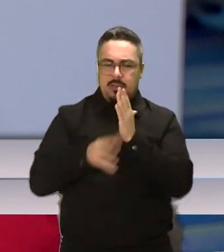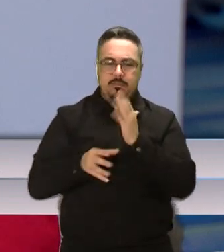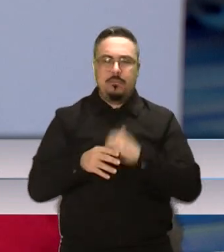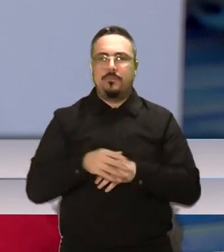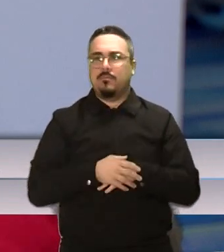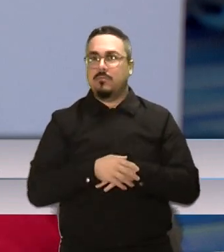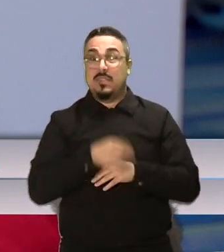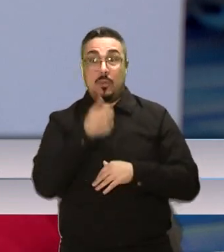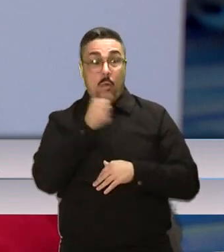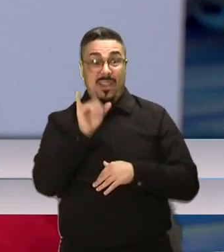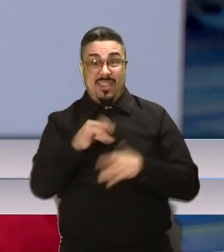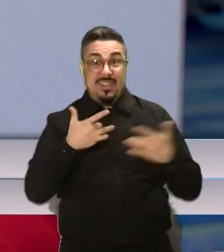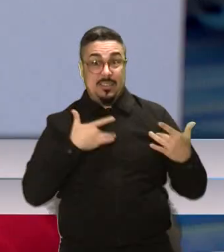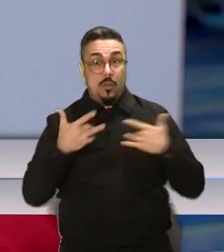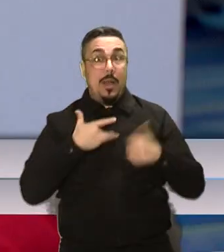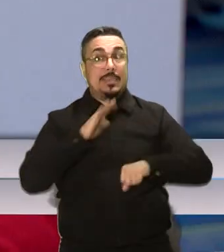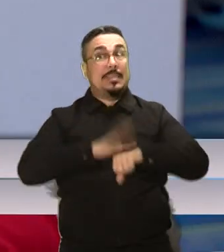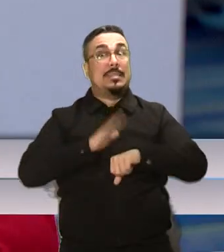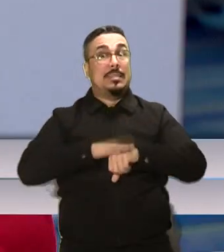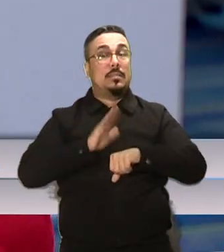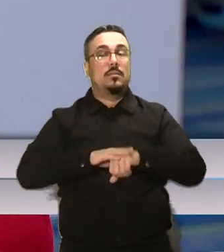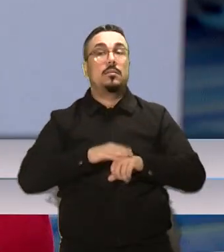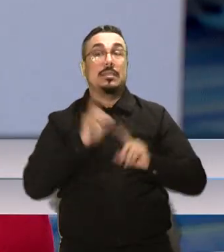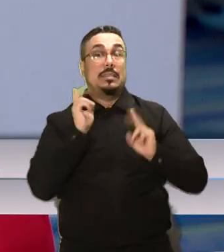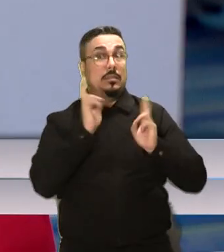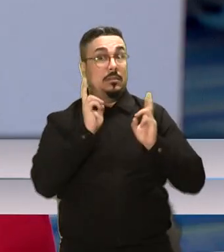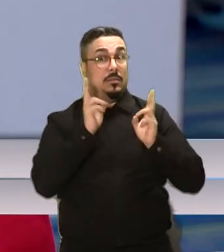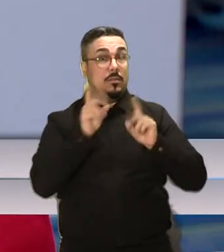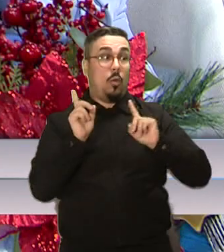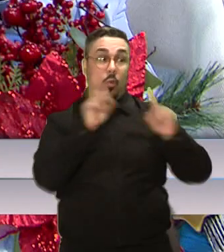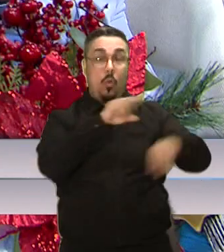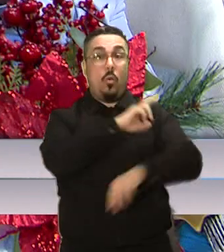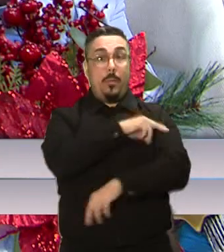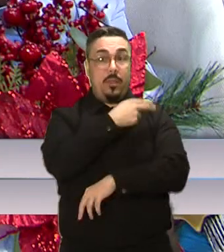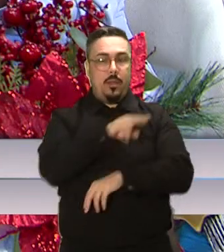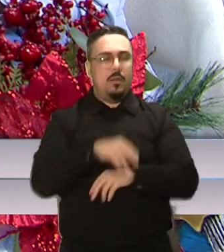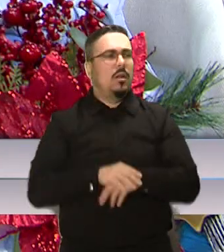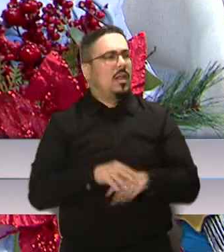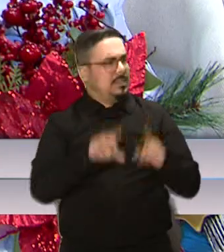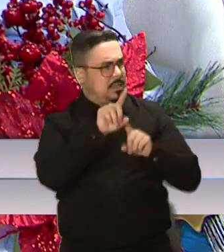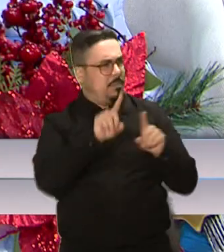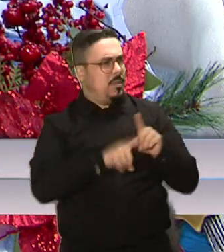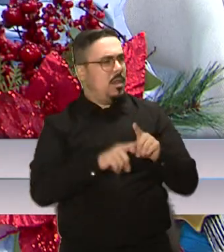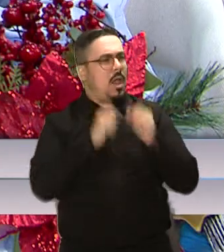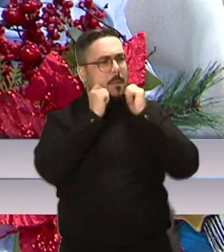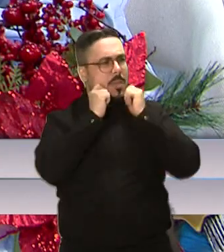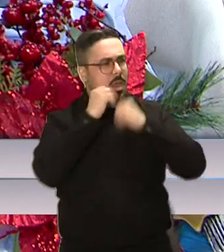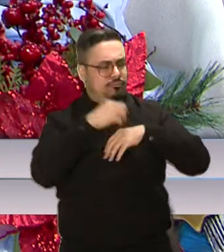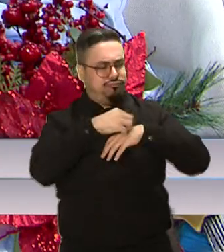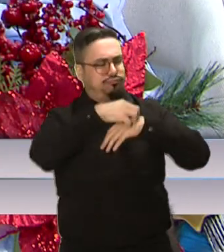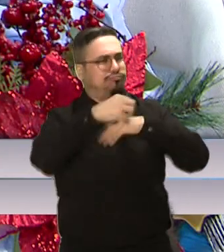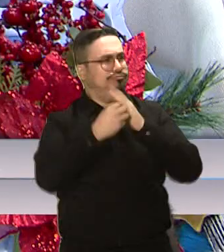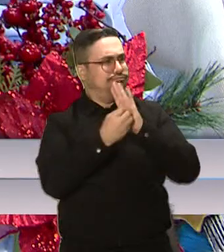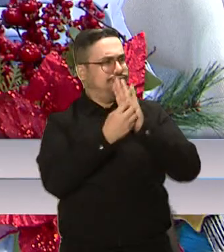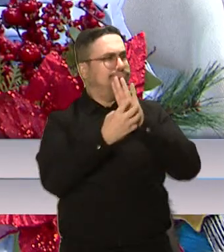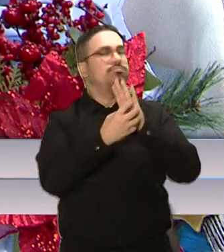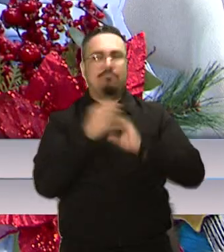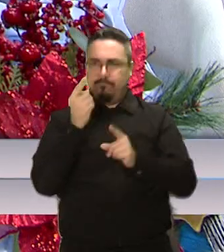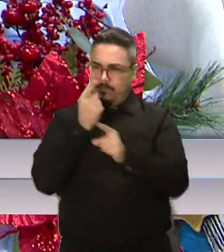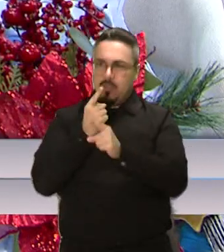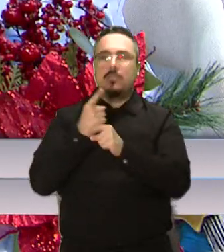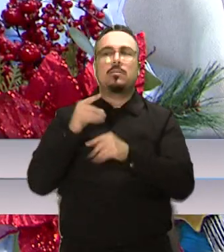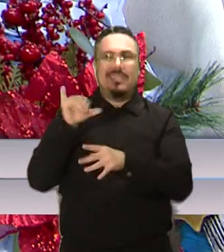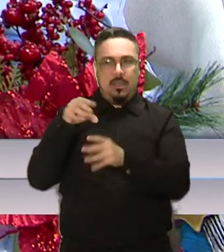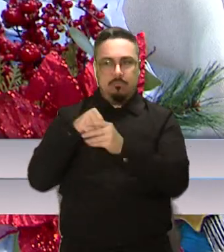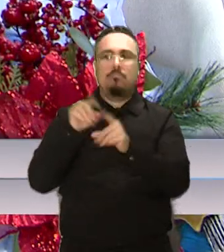síntomas de alerta y usted tiene que ir de inmediato a una facilidad hospitalaria. E incluso erupciones en la piel. Y erupciones en la piel, correcto. Y es importante